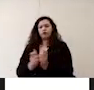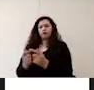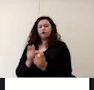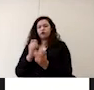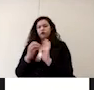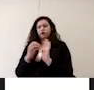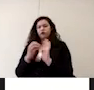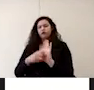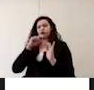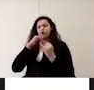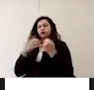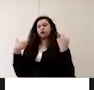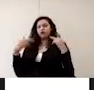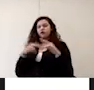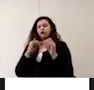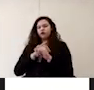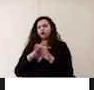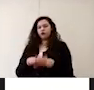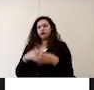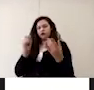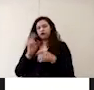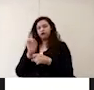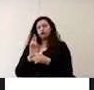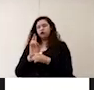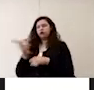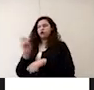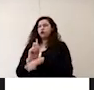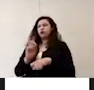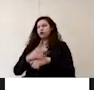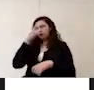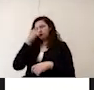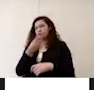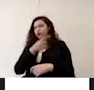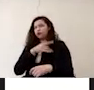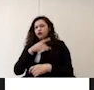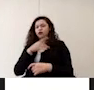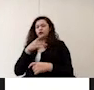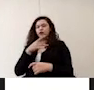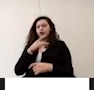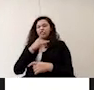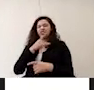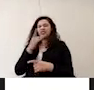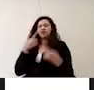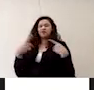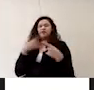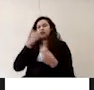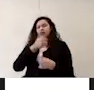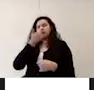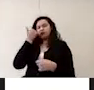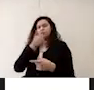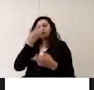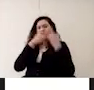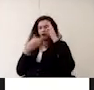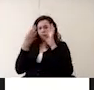de los docentes realizar un monitoreo diario del estado de salud de cada alumno realizar el seguimiento